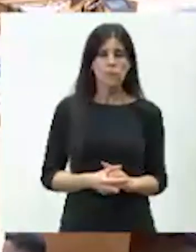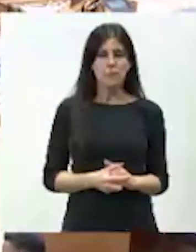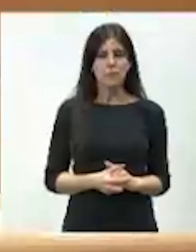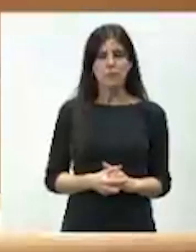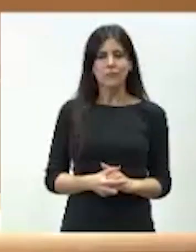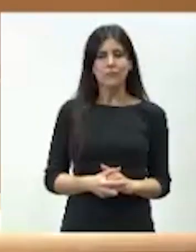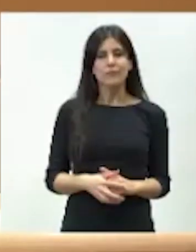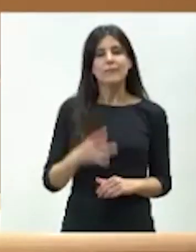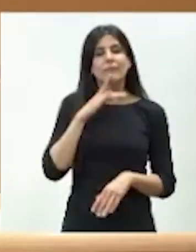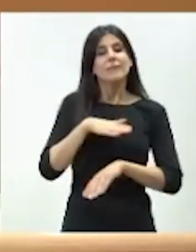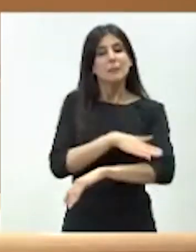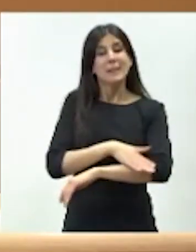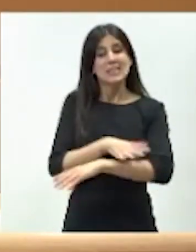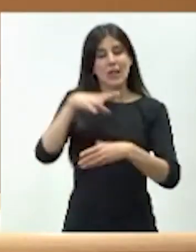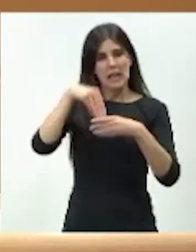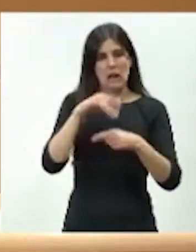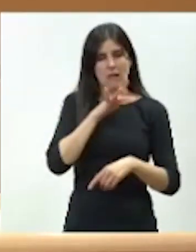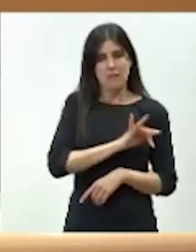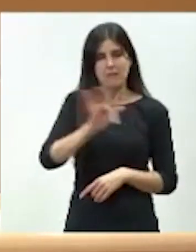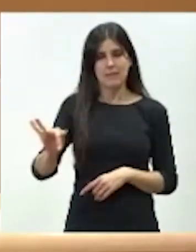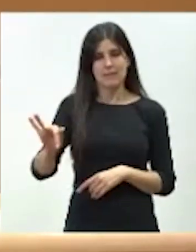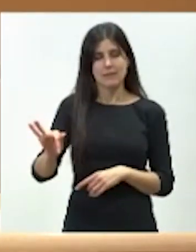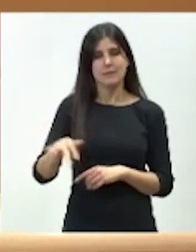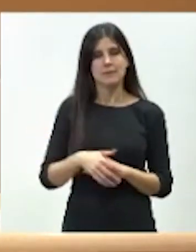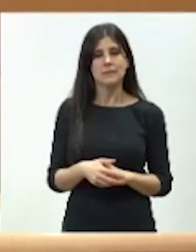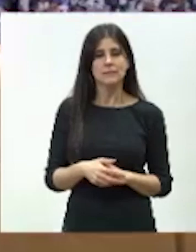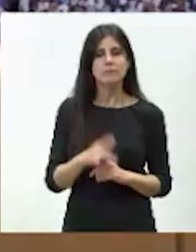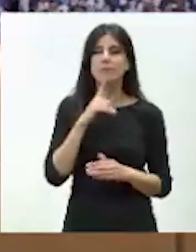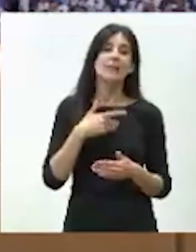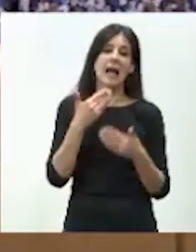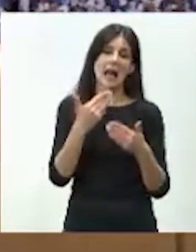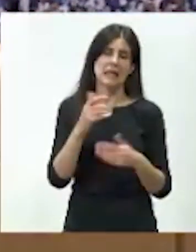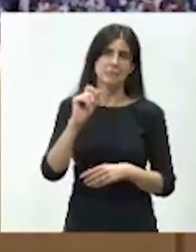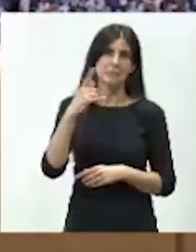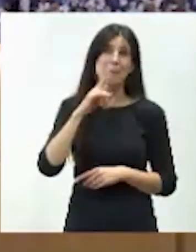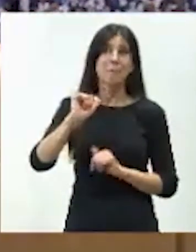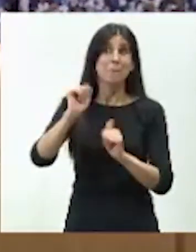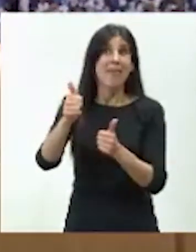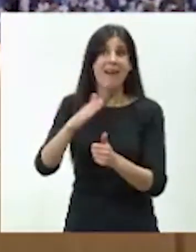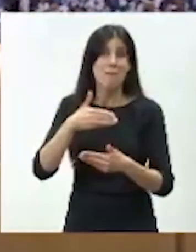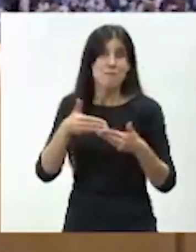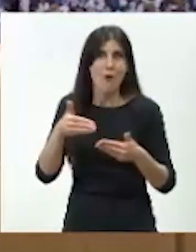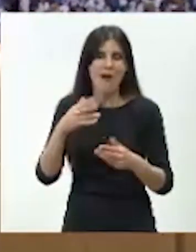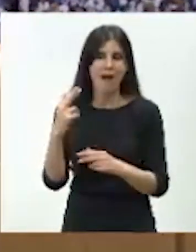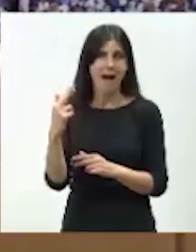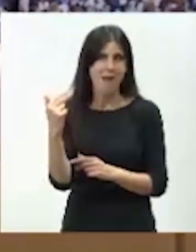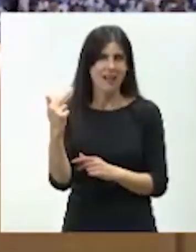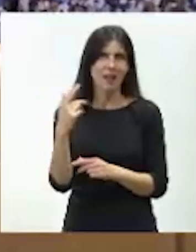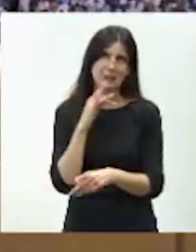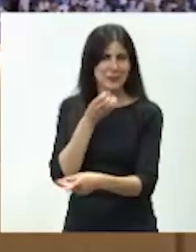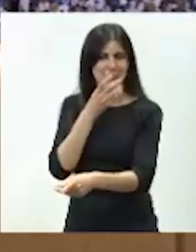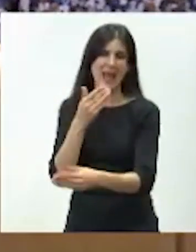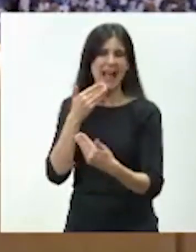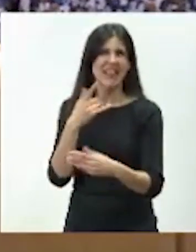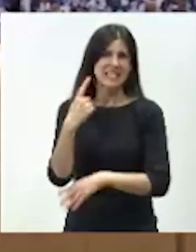Señor ministro del interior, tiene la palabra. Muchas gracias, lo primero, por sus primeras palabras de